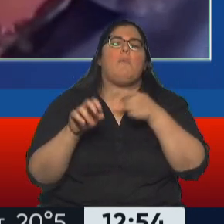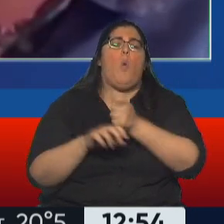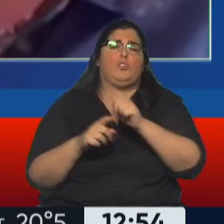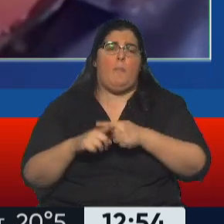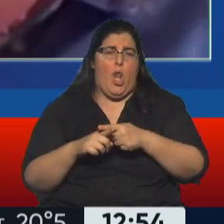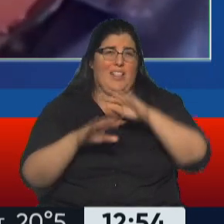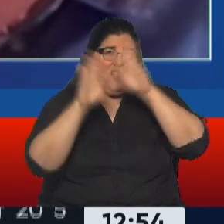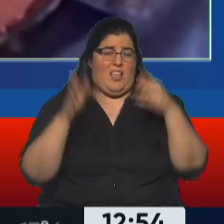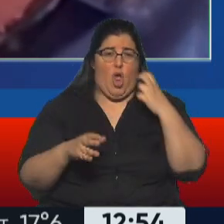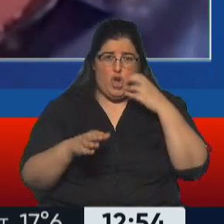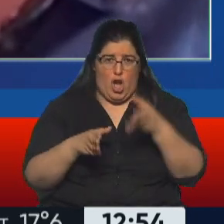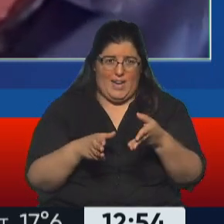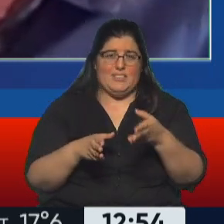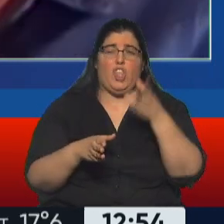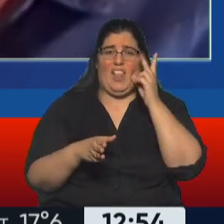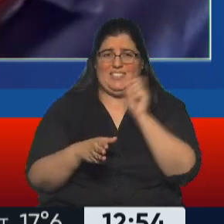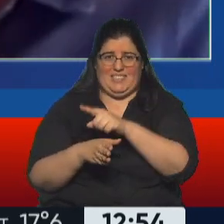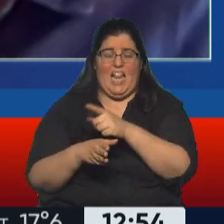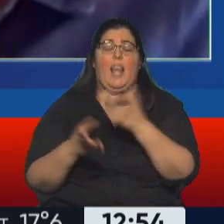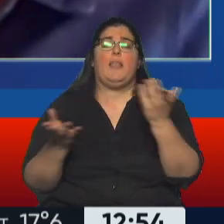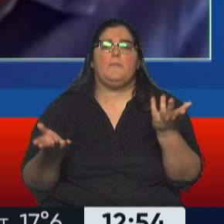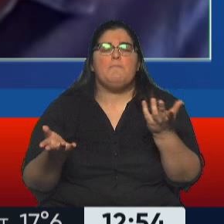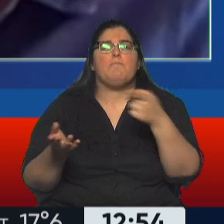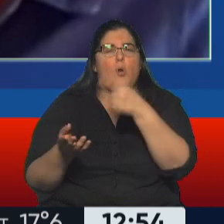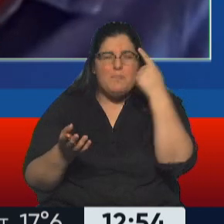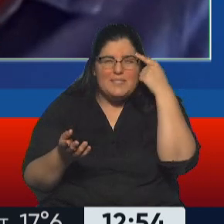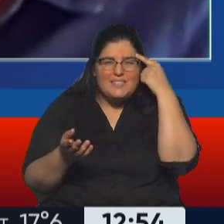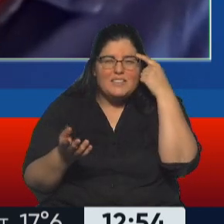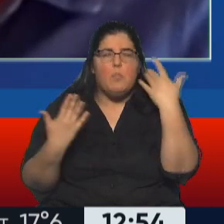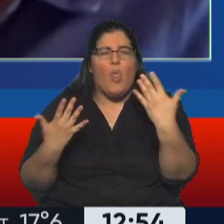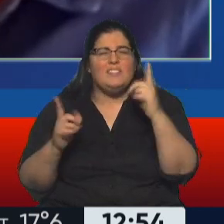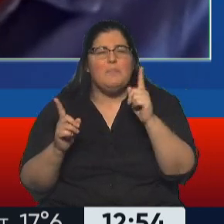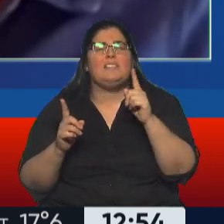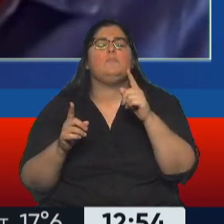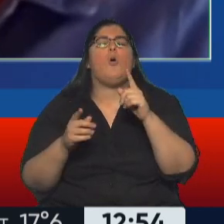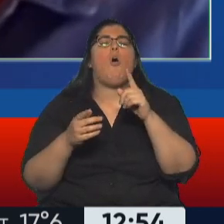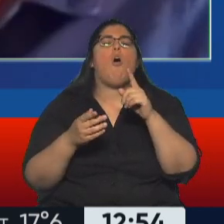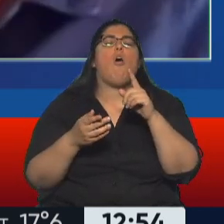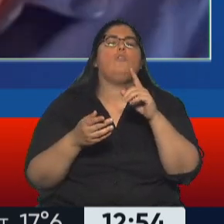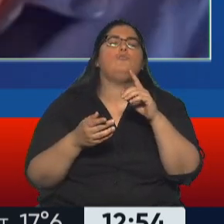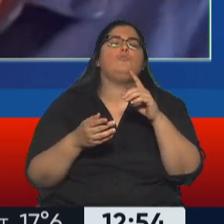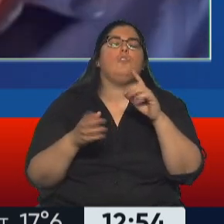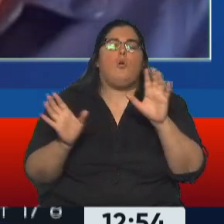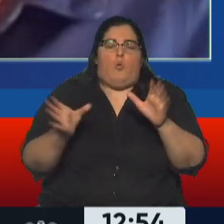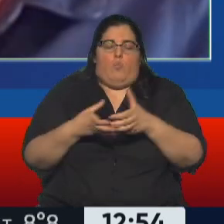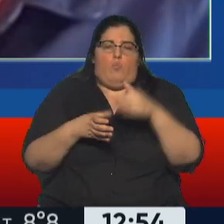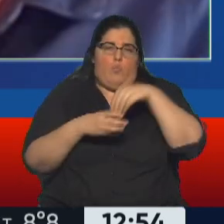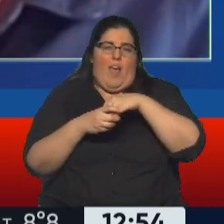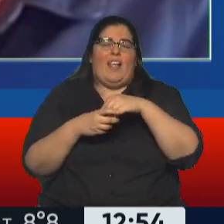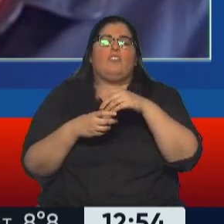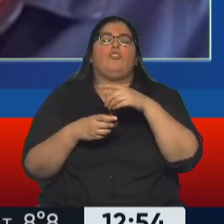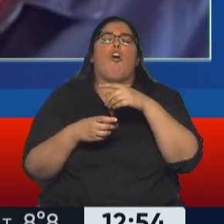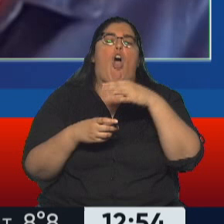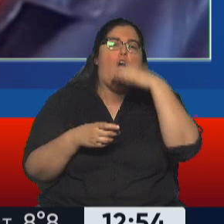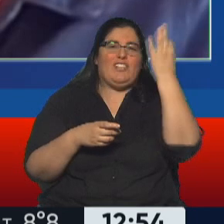la posibilidad de que los propios legisladores del oficialismo se separen de Piñera y